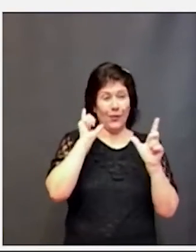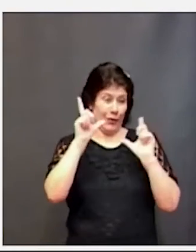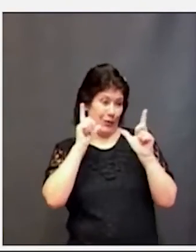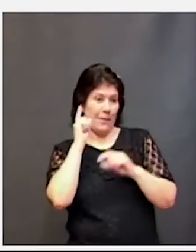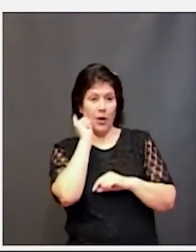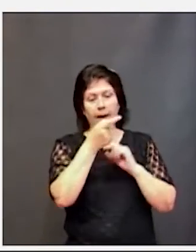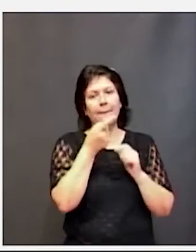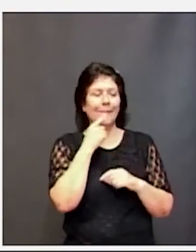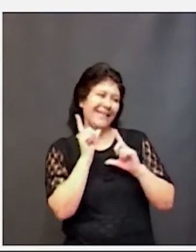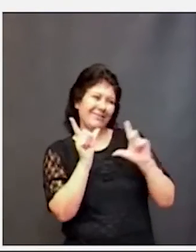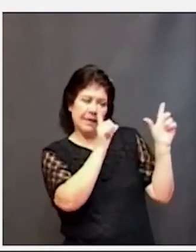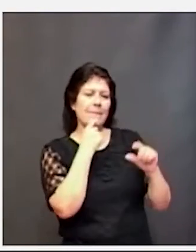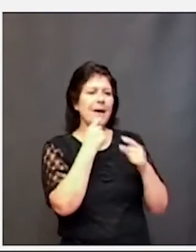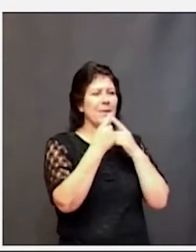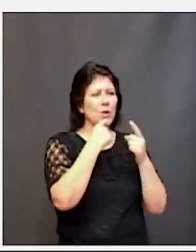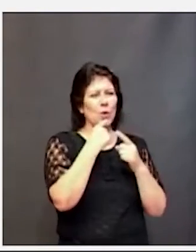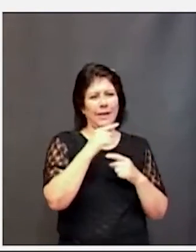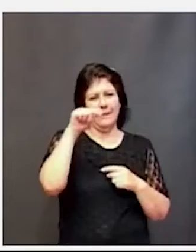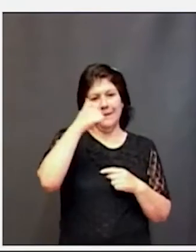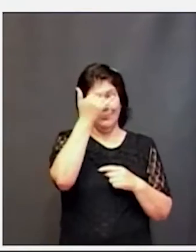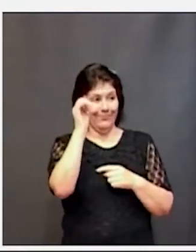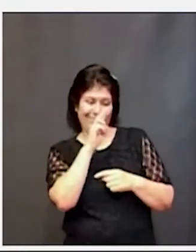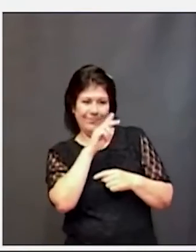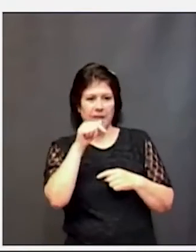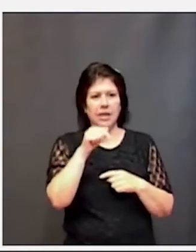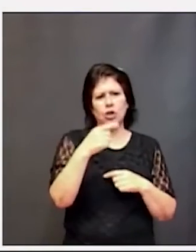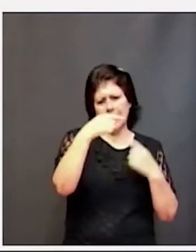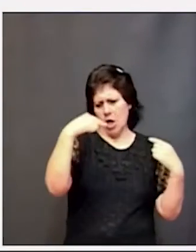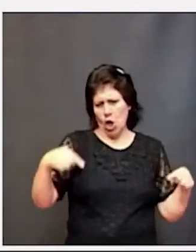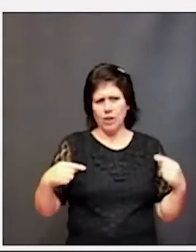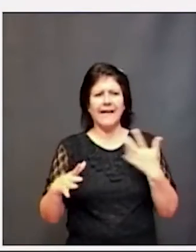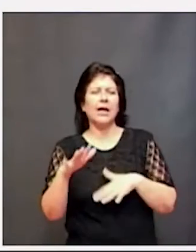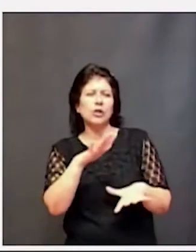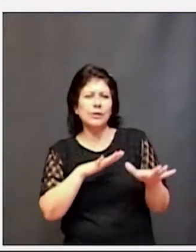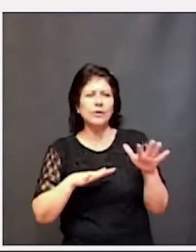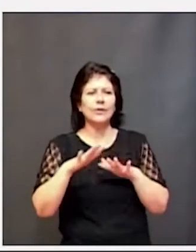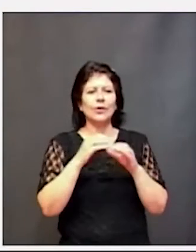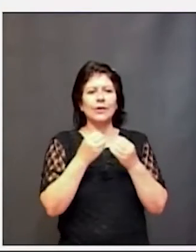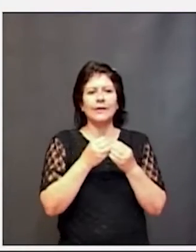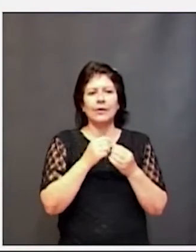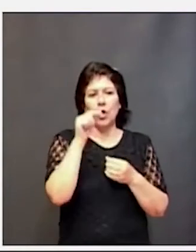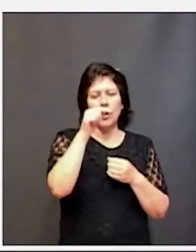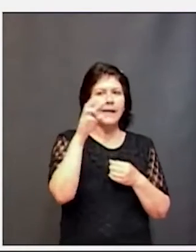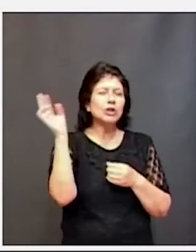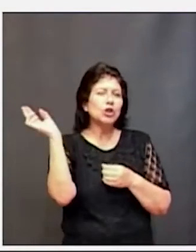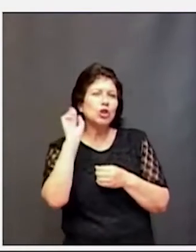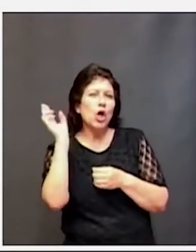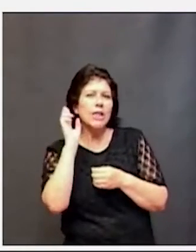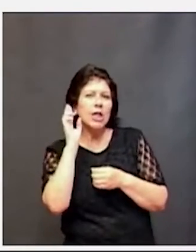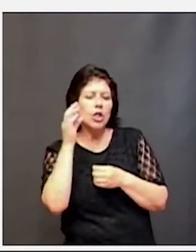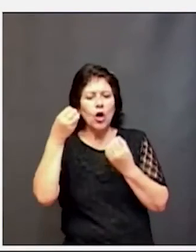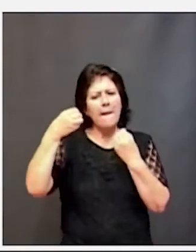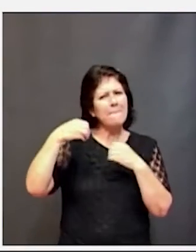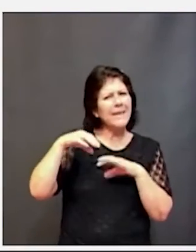pregunto de todos los ingredientes que usamos ¿con qué sonido empieza